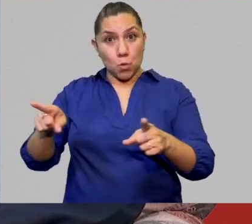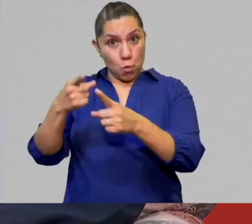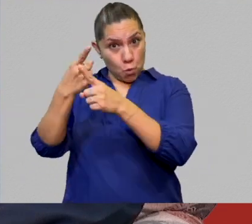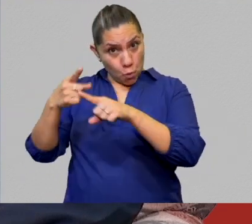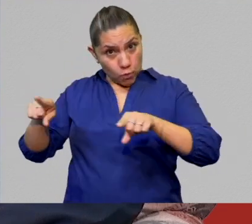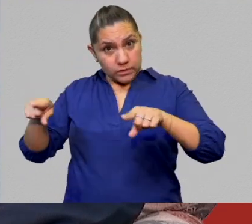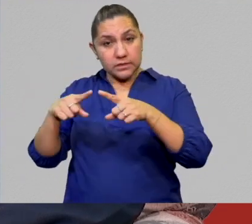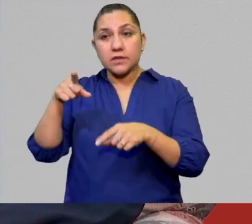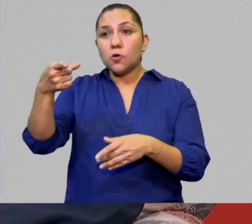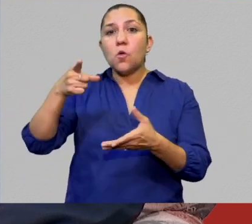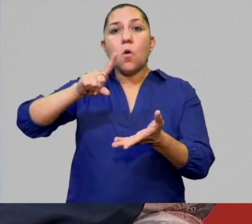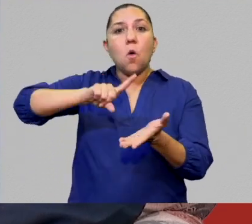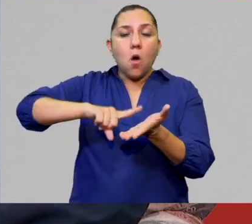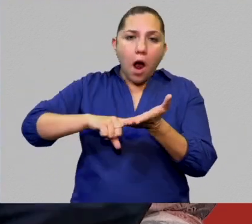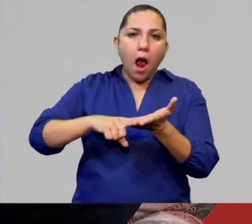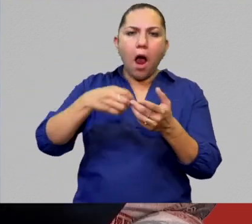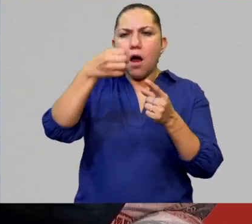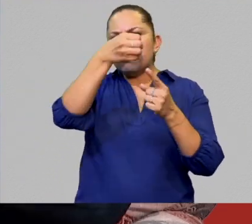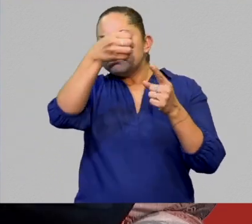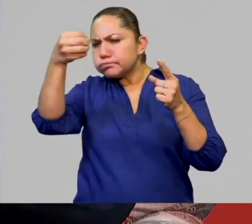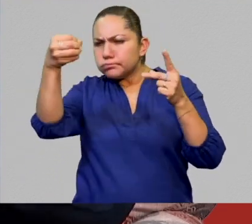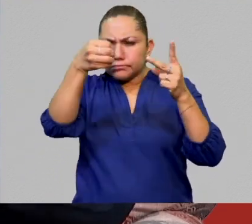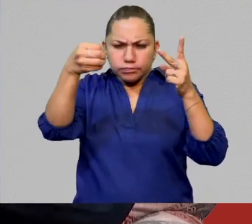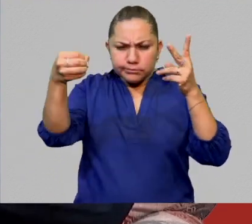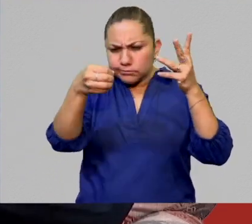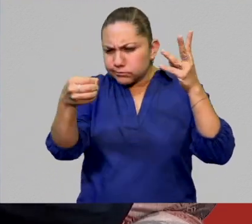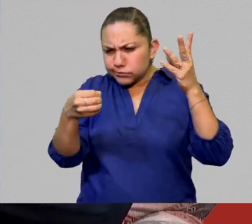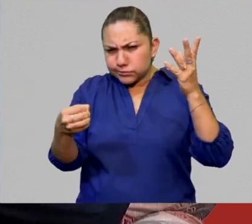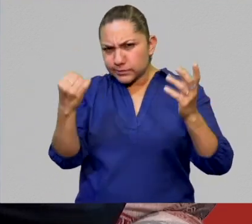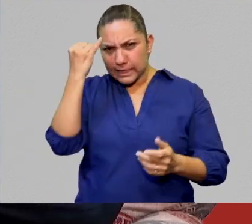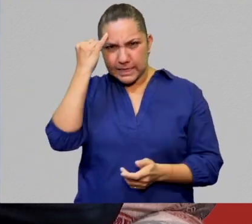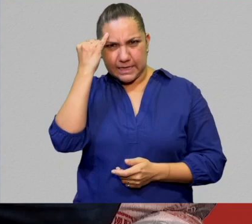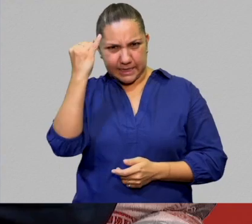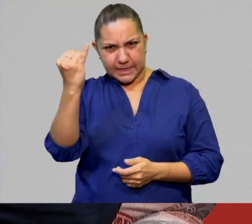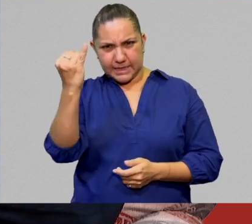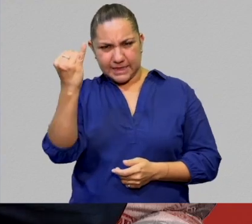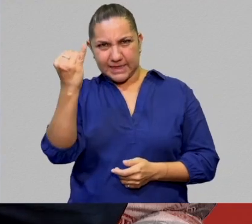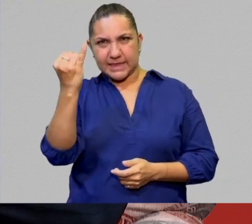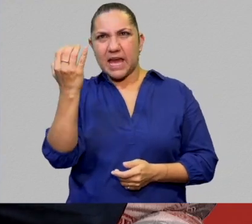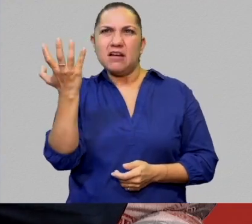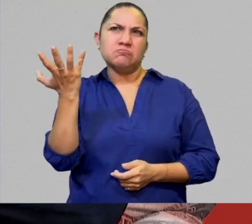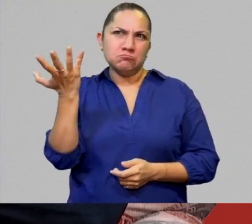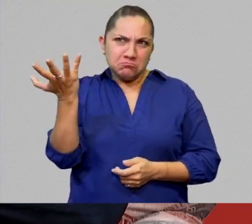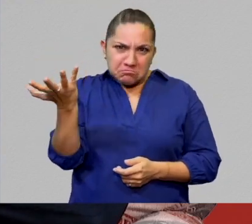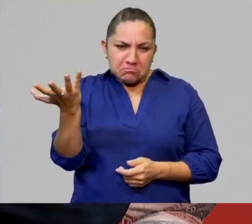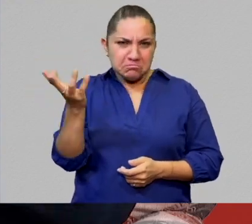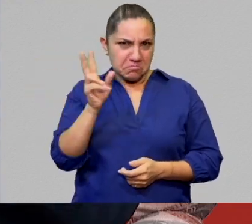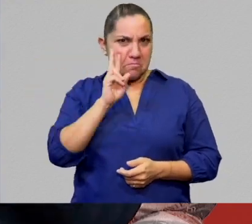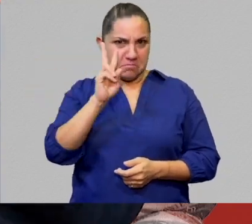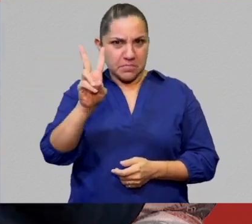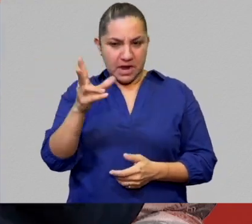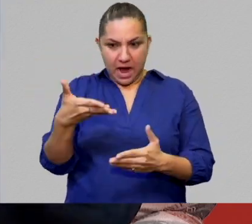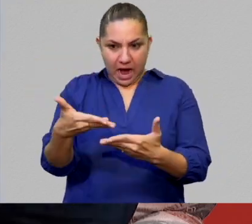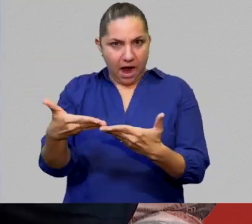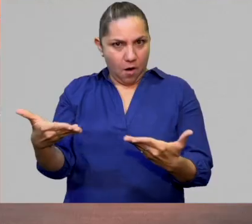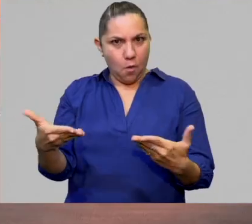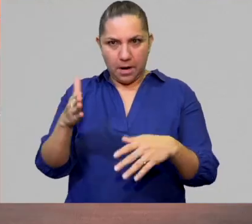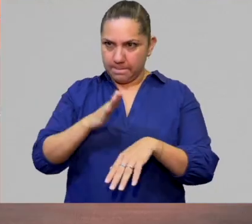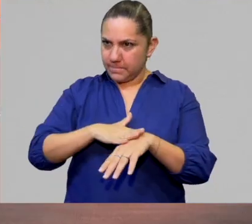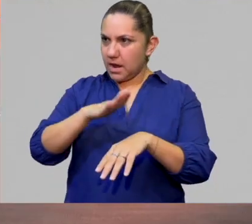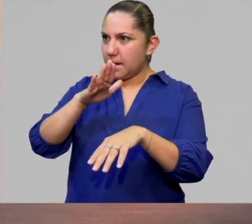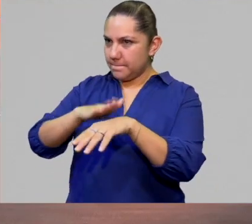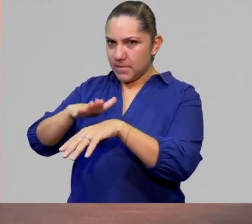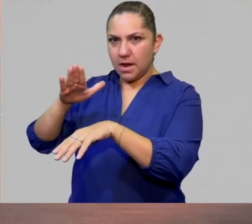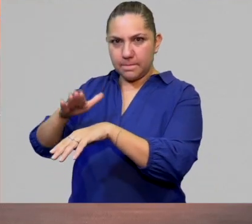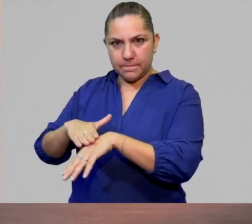letras desde luego no es exclusiva o más bien dicho hay presencia,